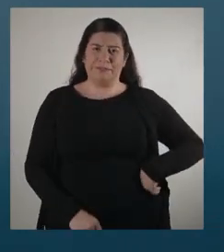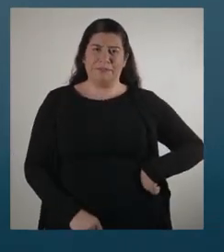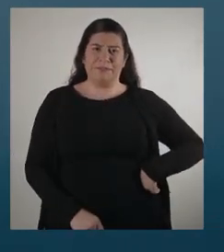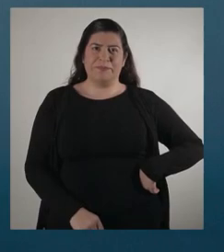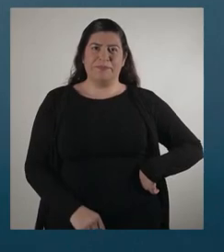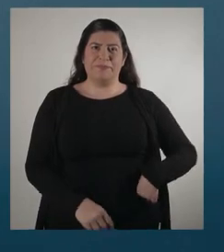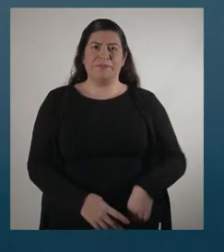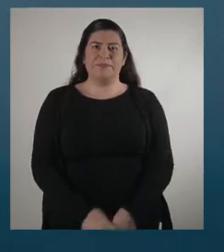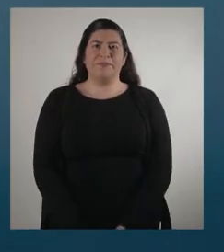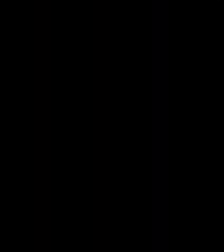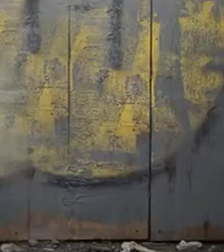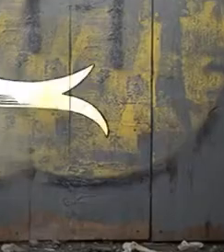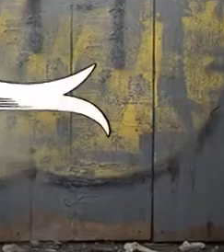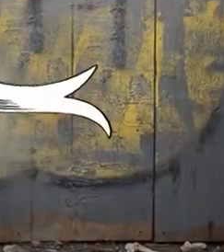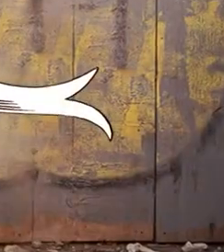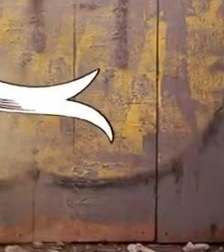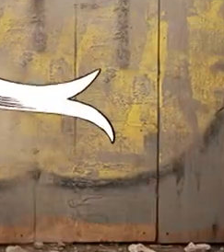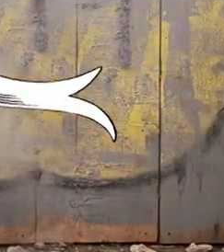de roce!